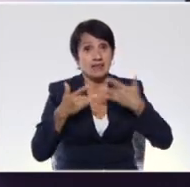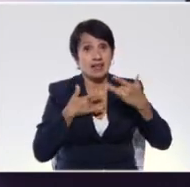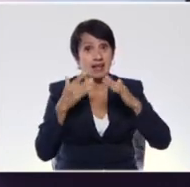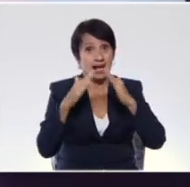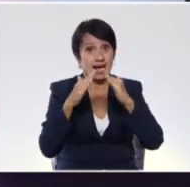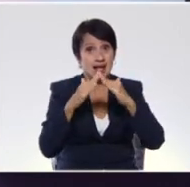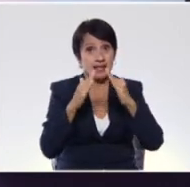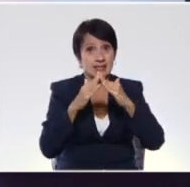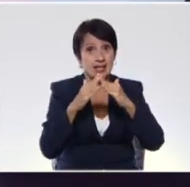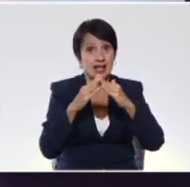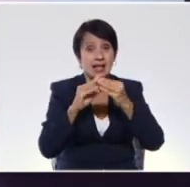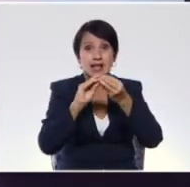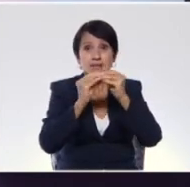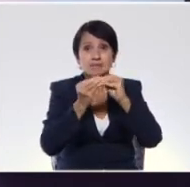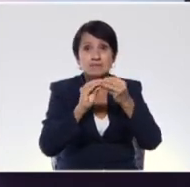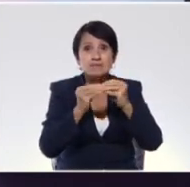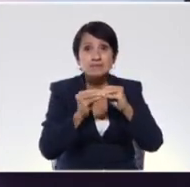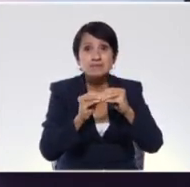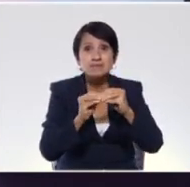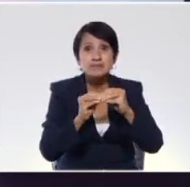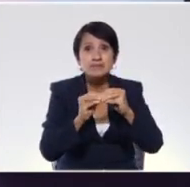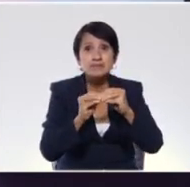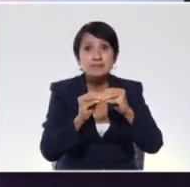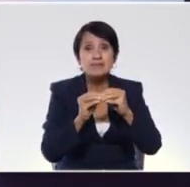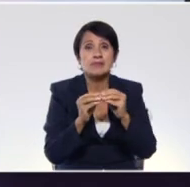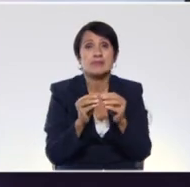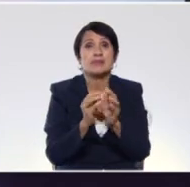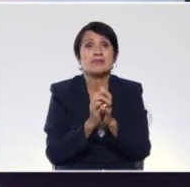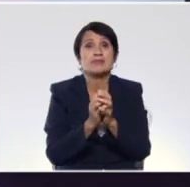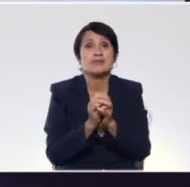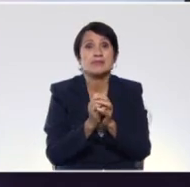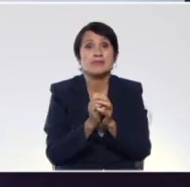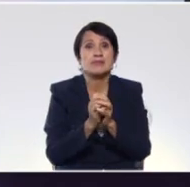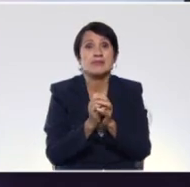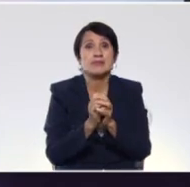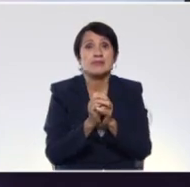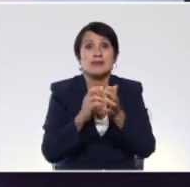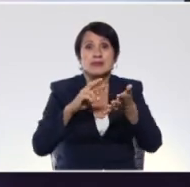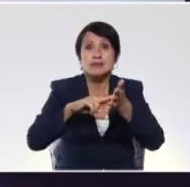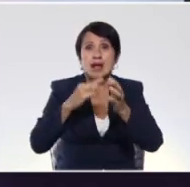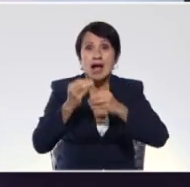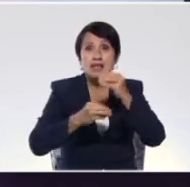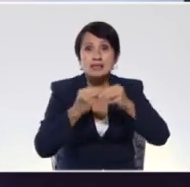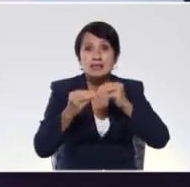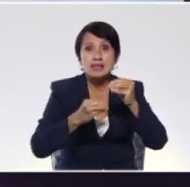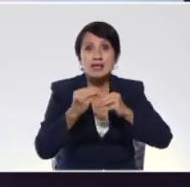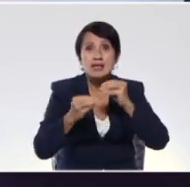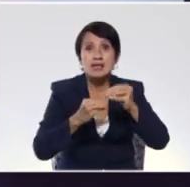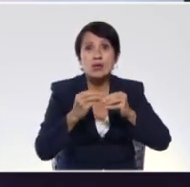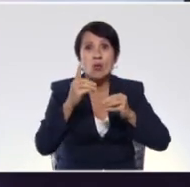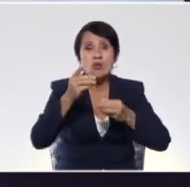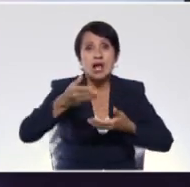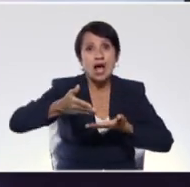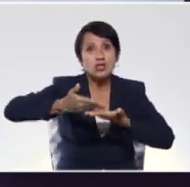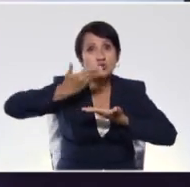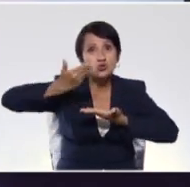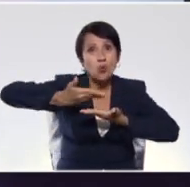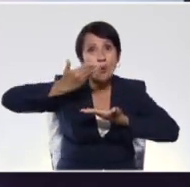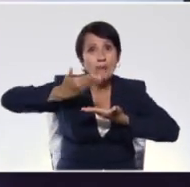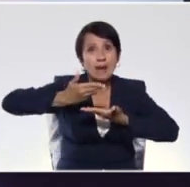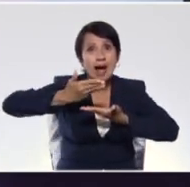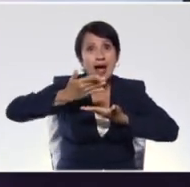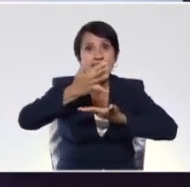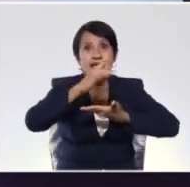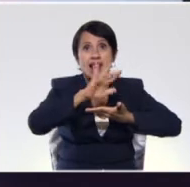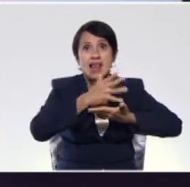Una de ellas es la elaboración o empoderar a nuestros niños de lo que es hacer una sopa de letra como tal.